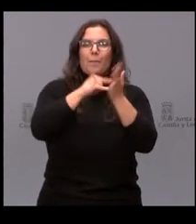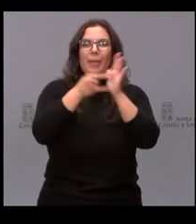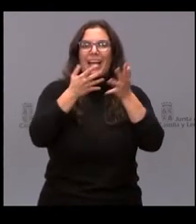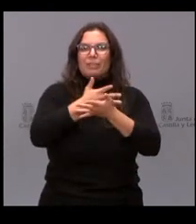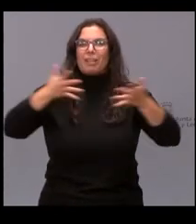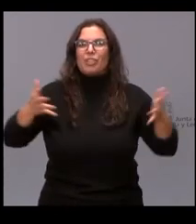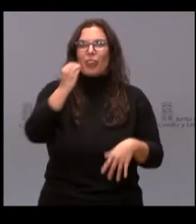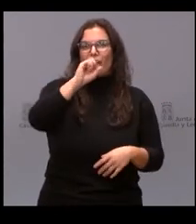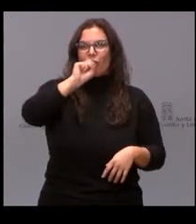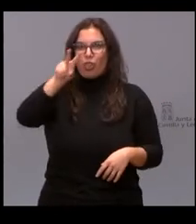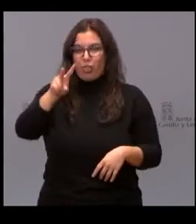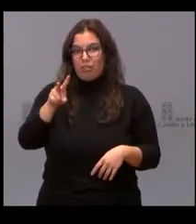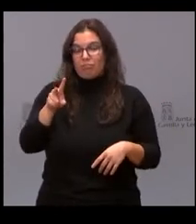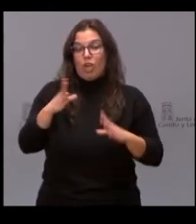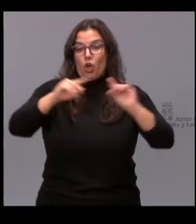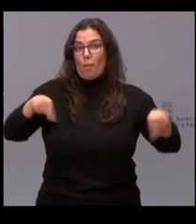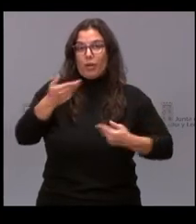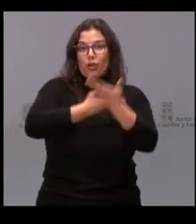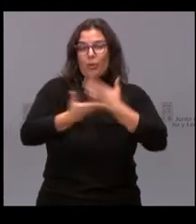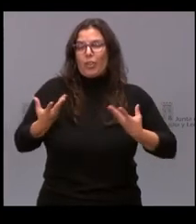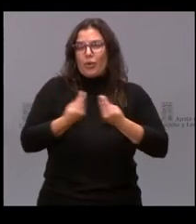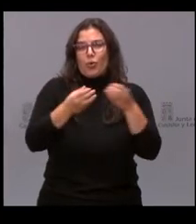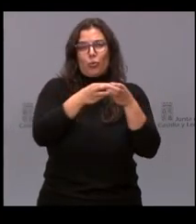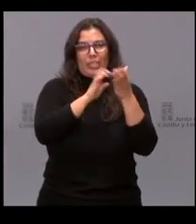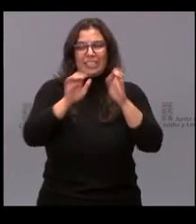convenio de colaboración con la Junta de Castilla y León.